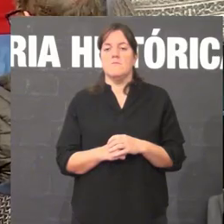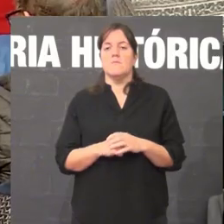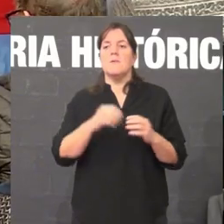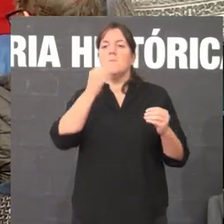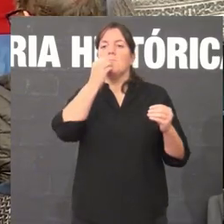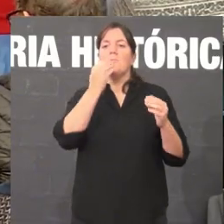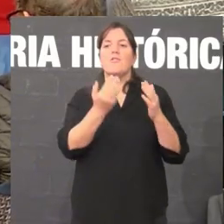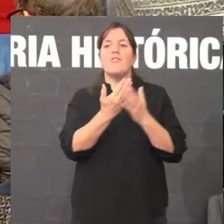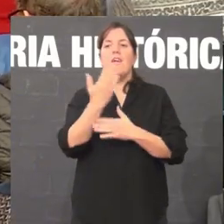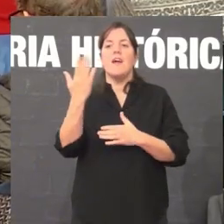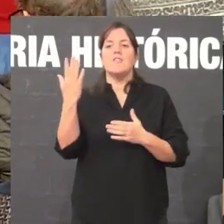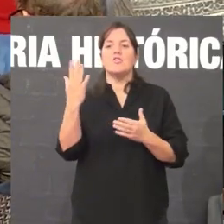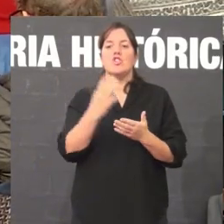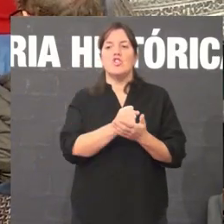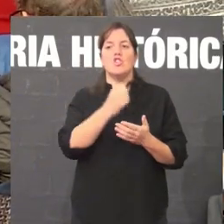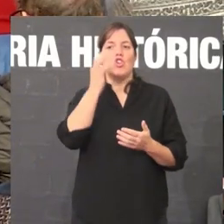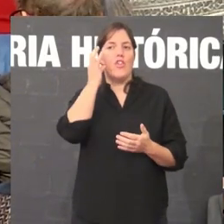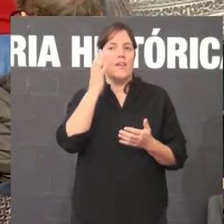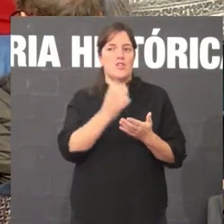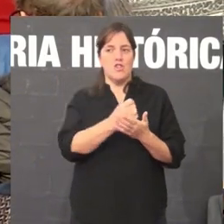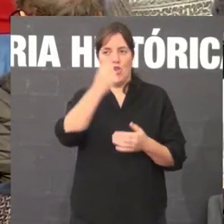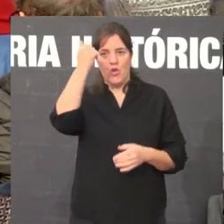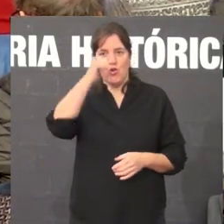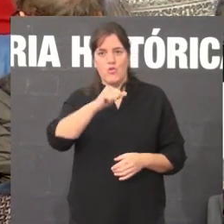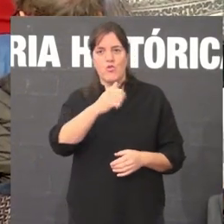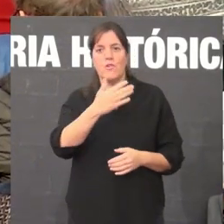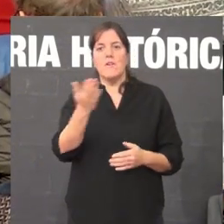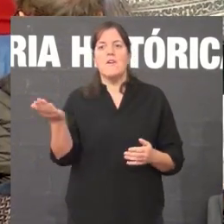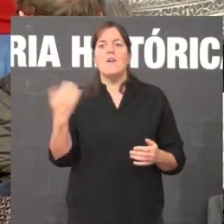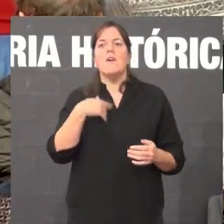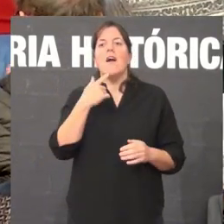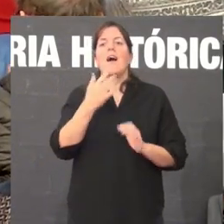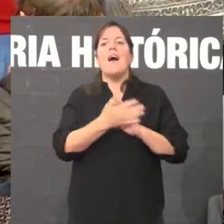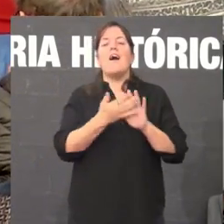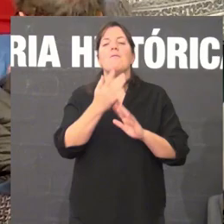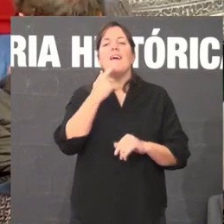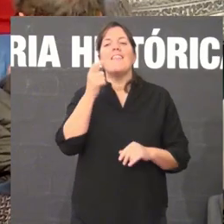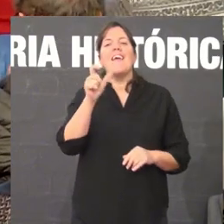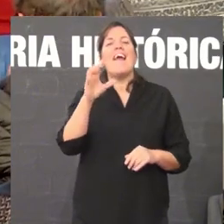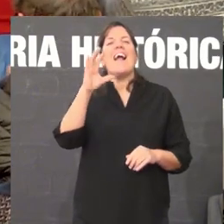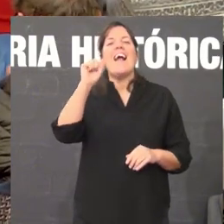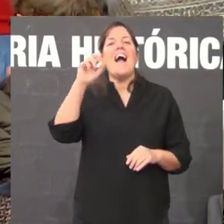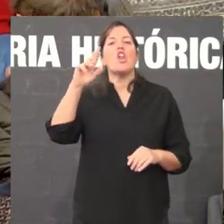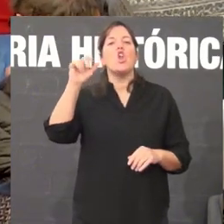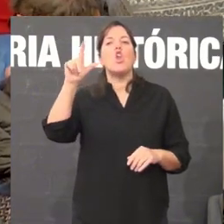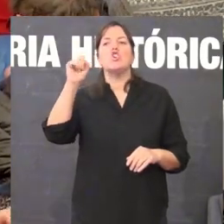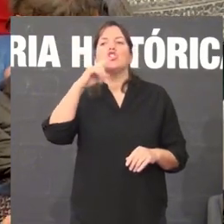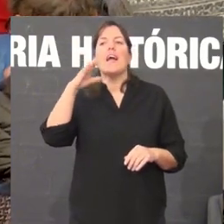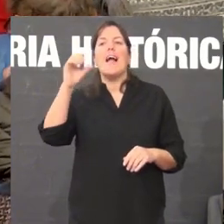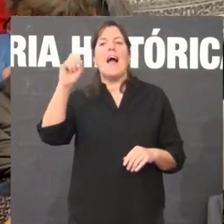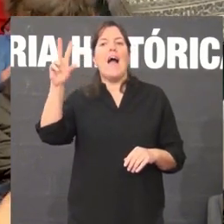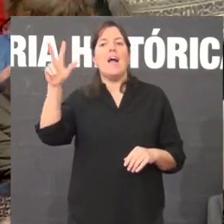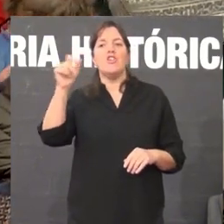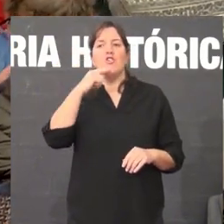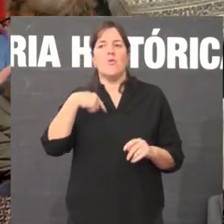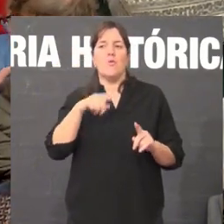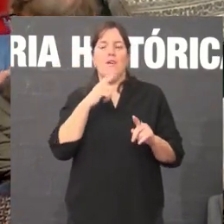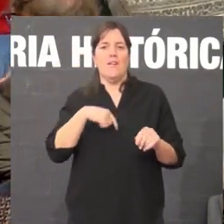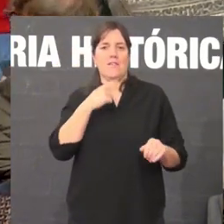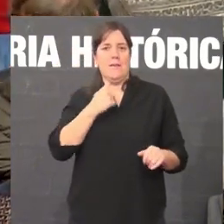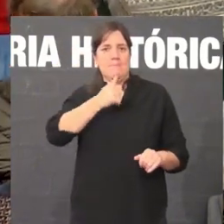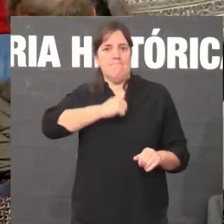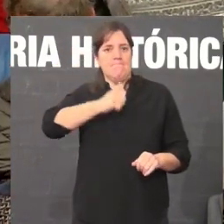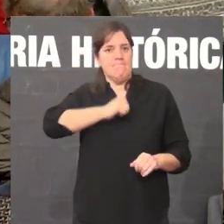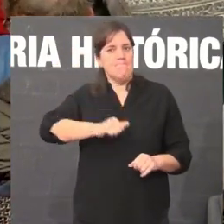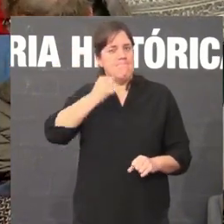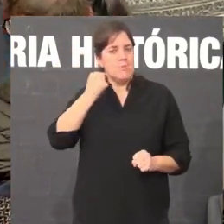Boasías a todas e a todos. Falar de Carlos Callón é falar de resistencia en galego e para o galego, non? Estarousan de